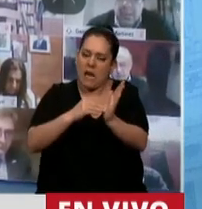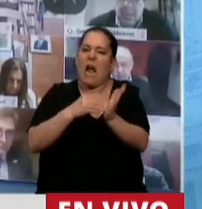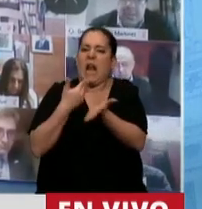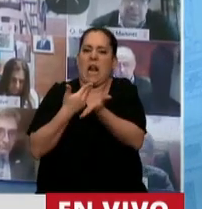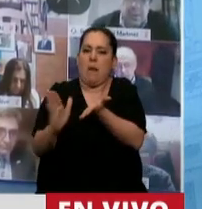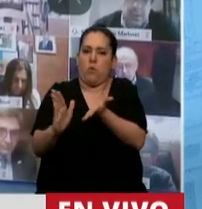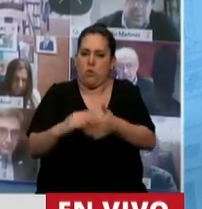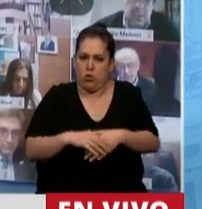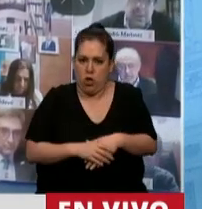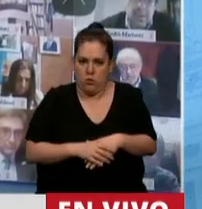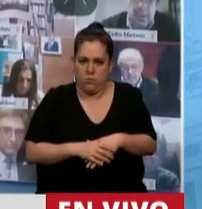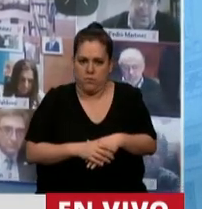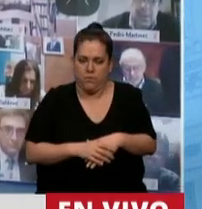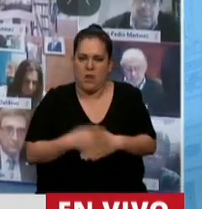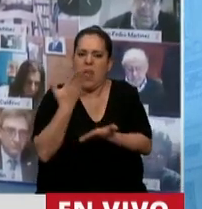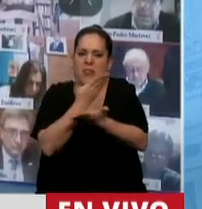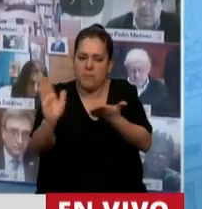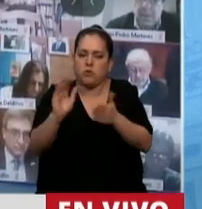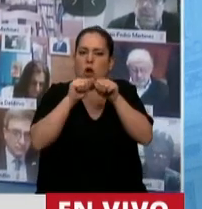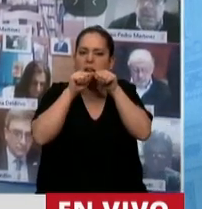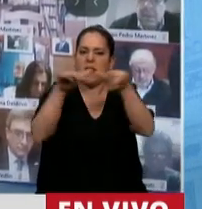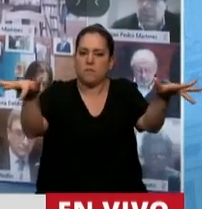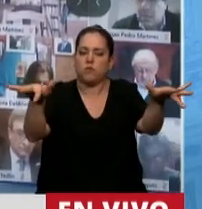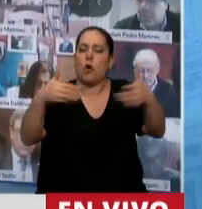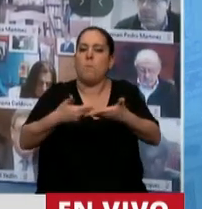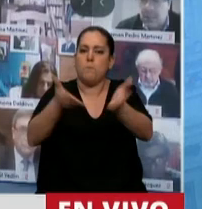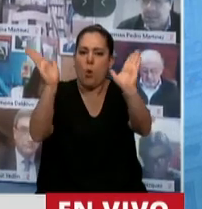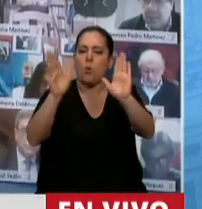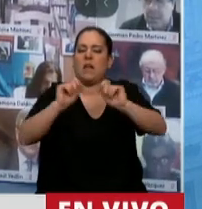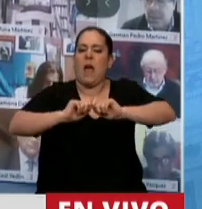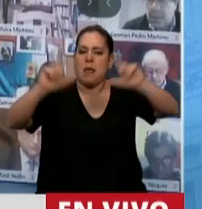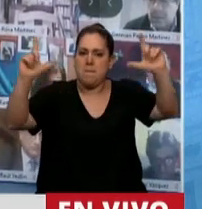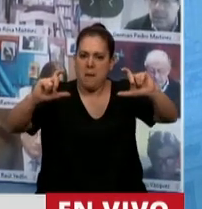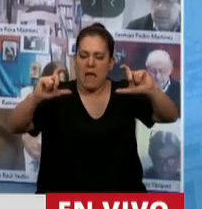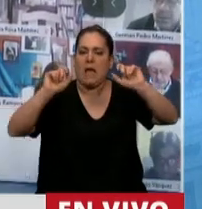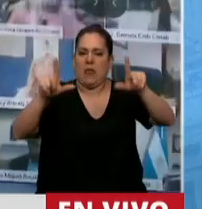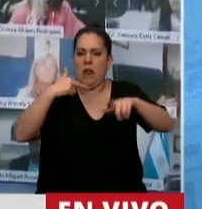repudio a la difusión pública de estas imágenes.